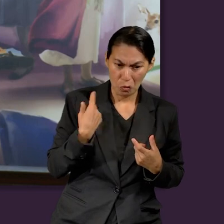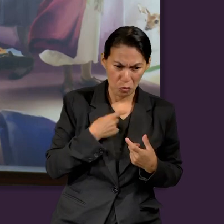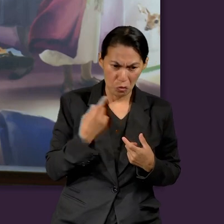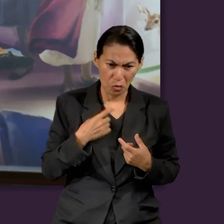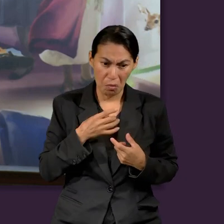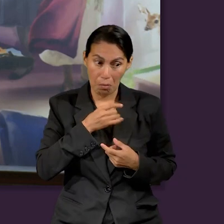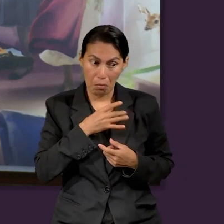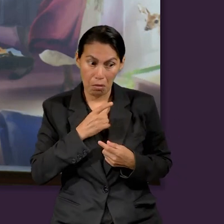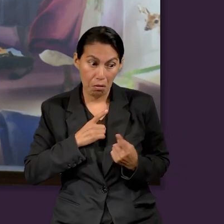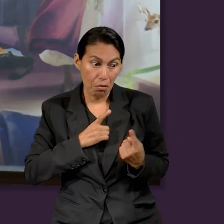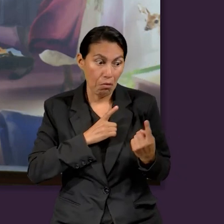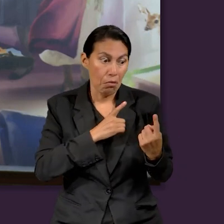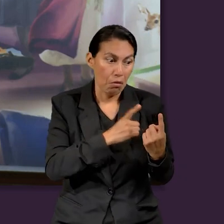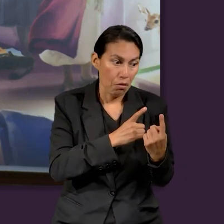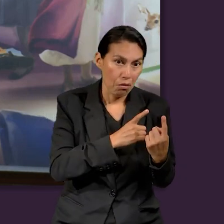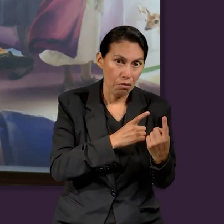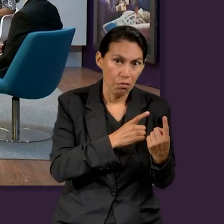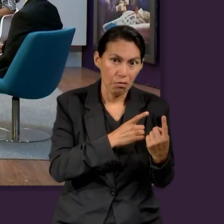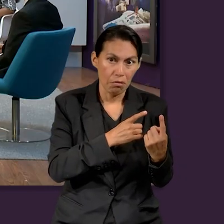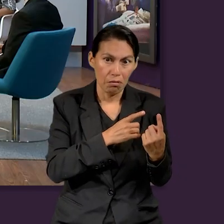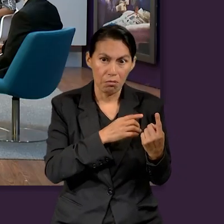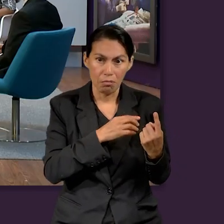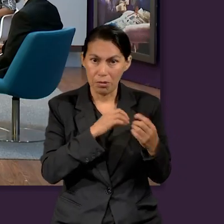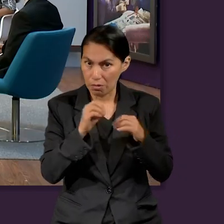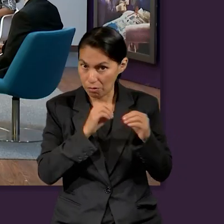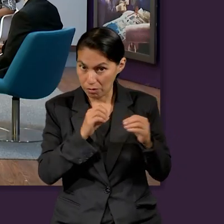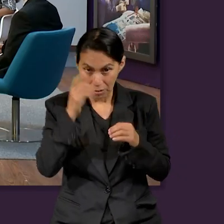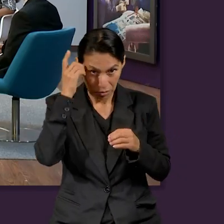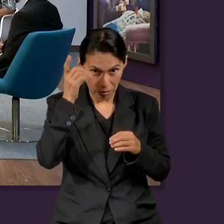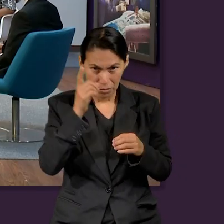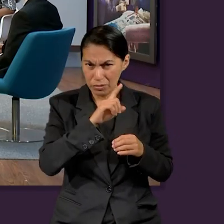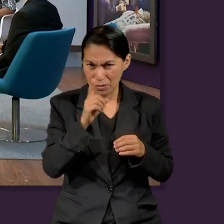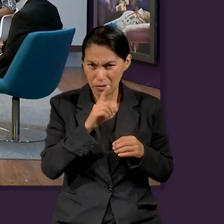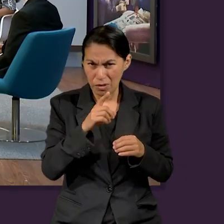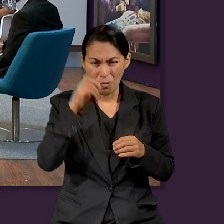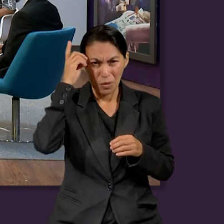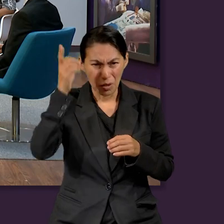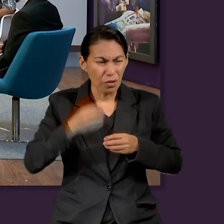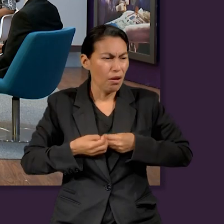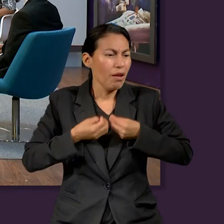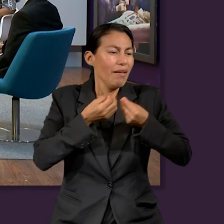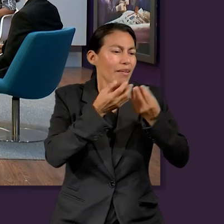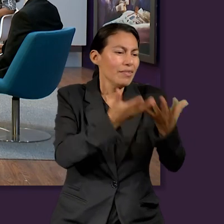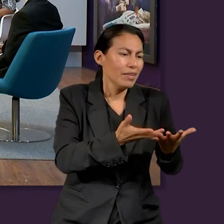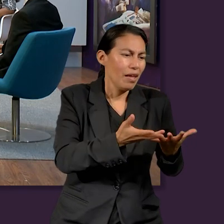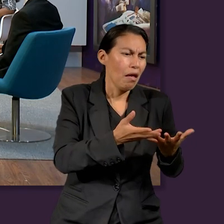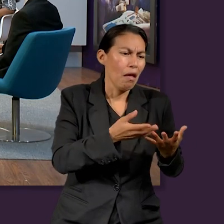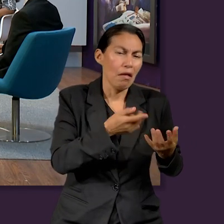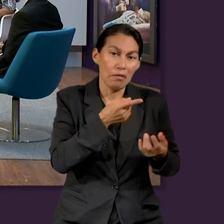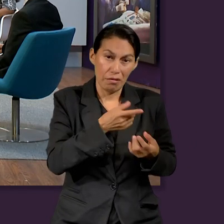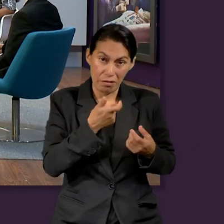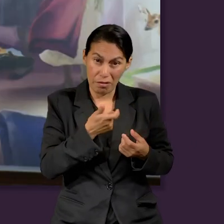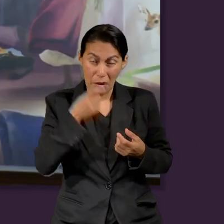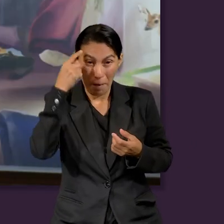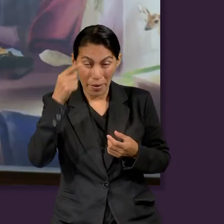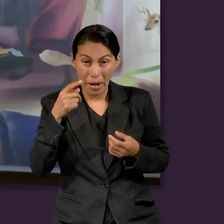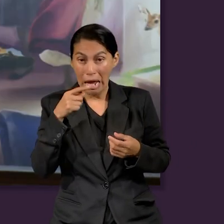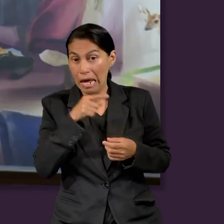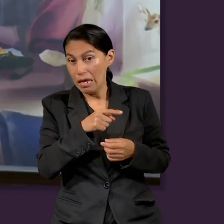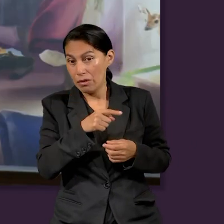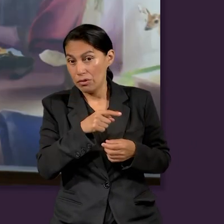nosotros no debemos tener miedo a acercarnos a ellos para esas obras que son de Dios, porque Dios les también permite